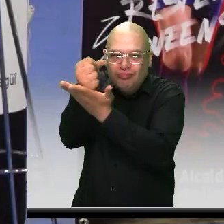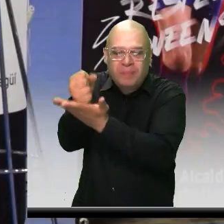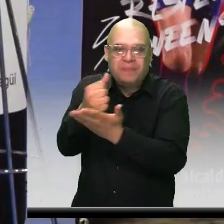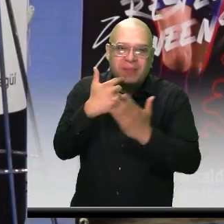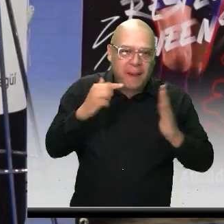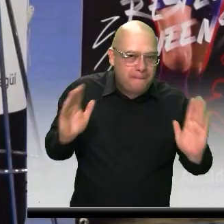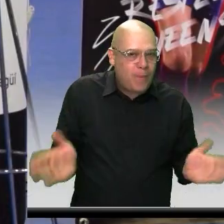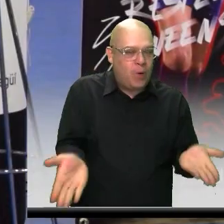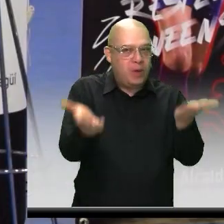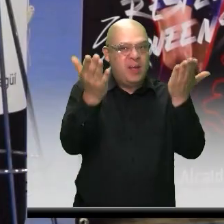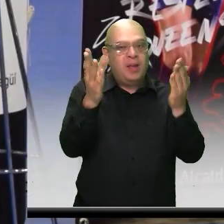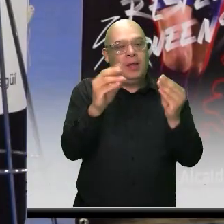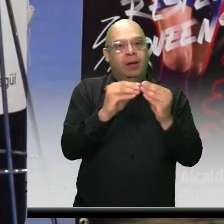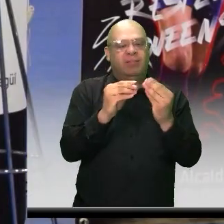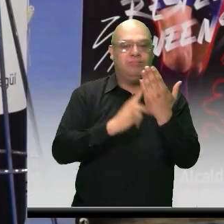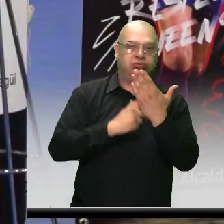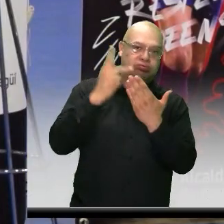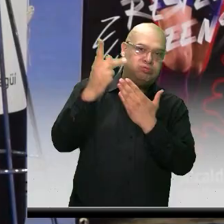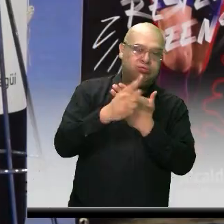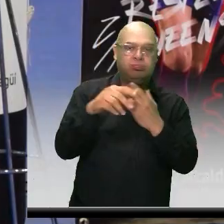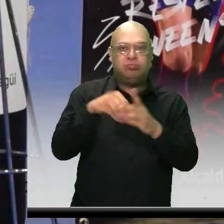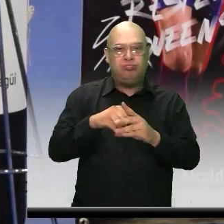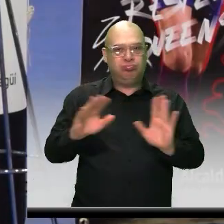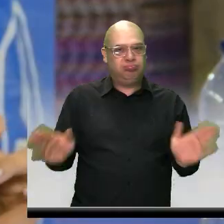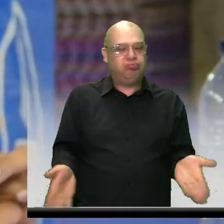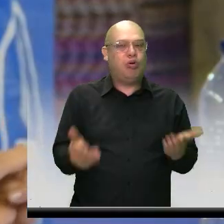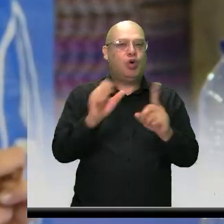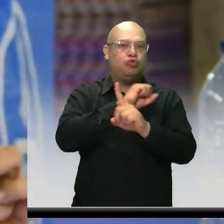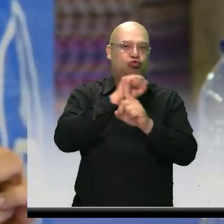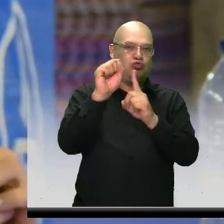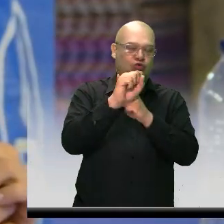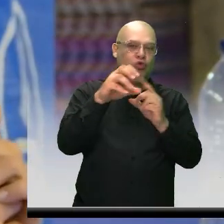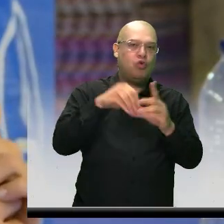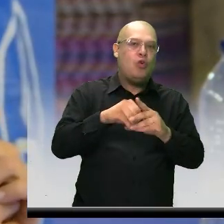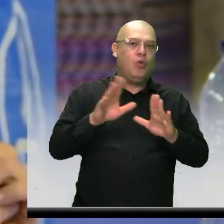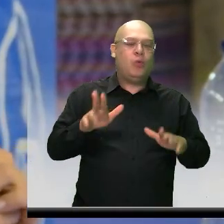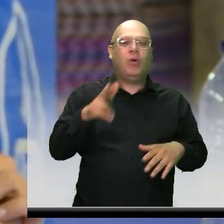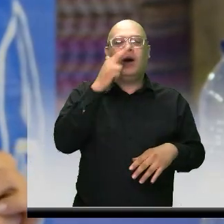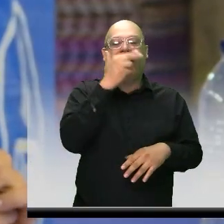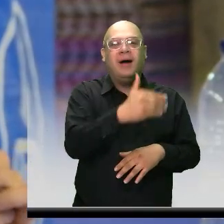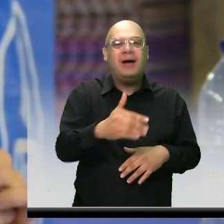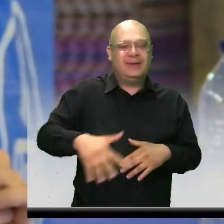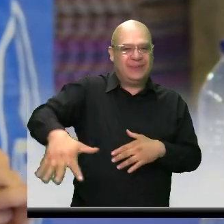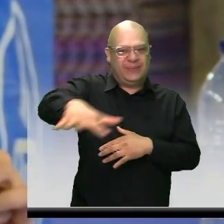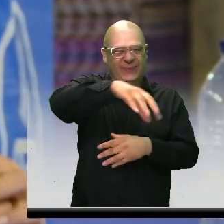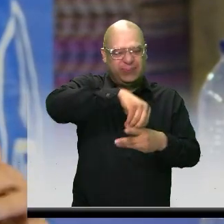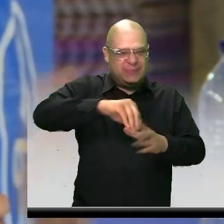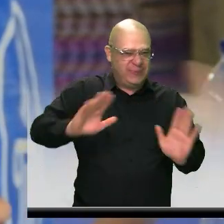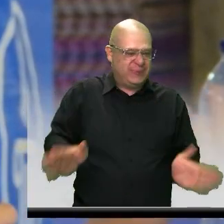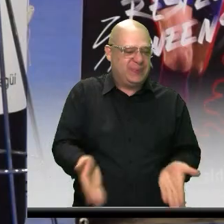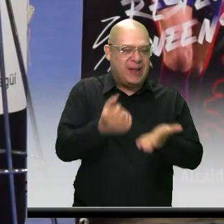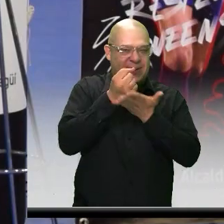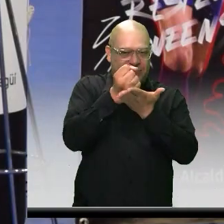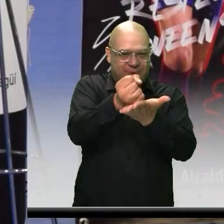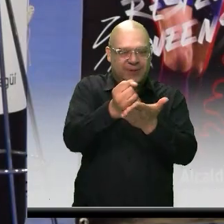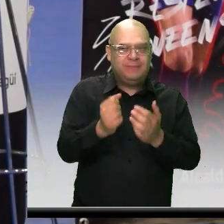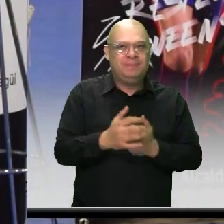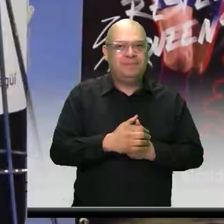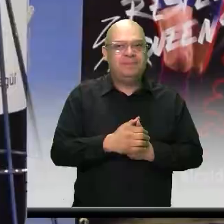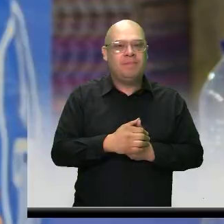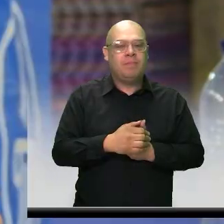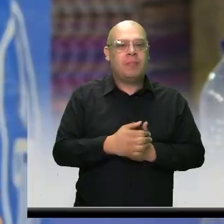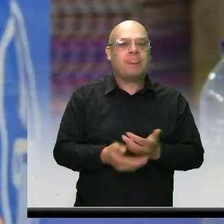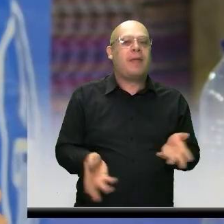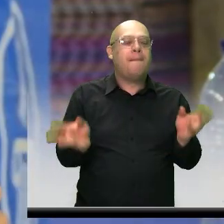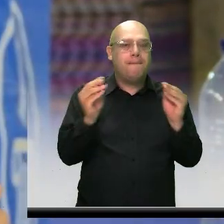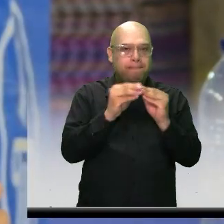a crear proyectos sociales con todas esas niñas para ayudarlas, para darles esas herramientas